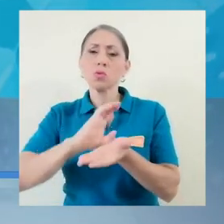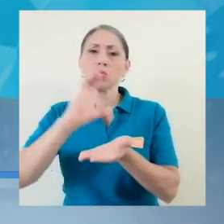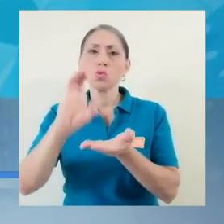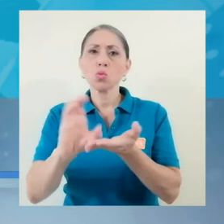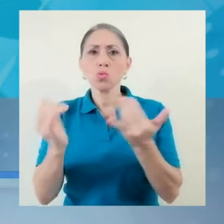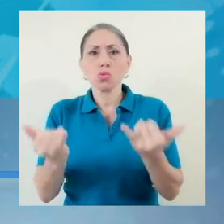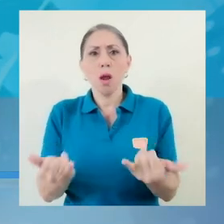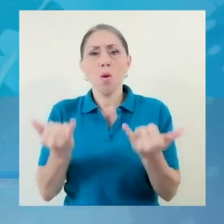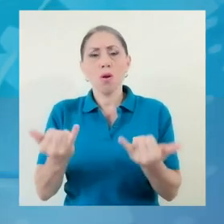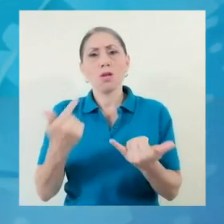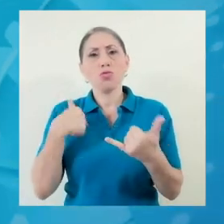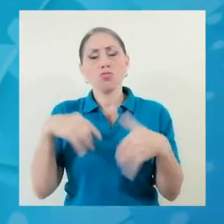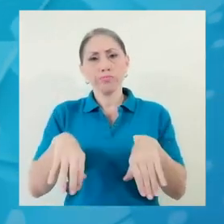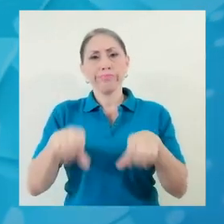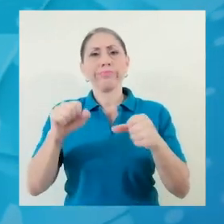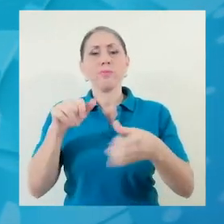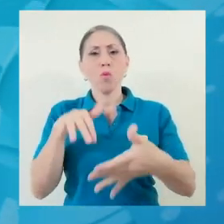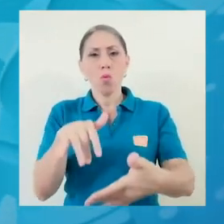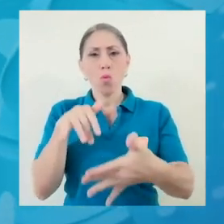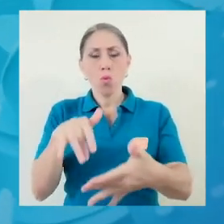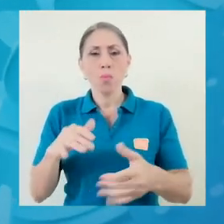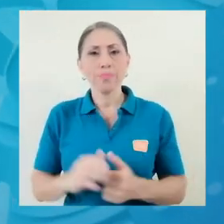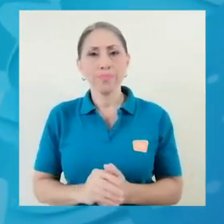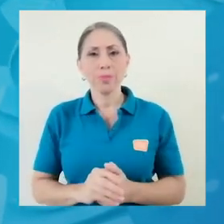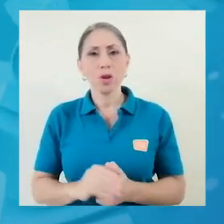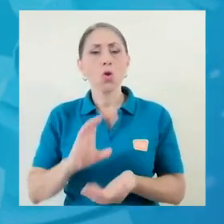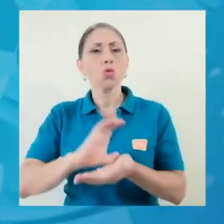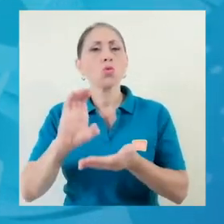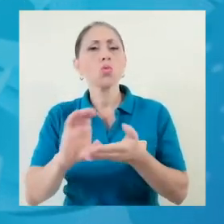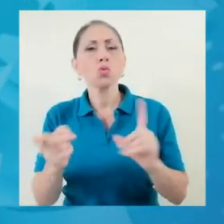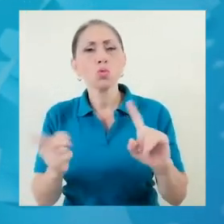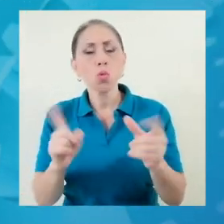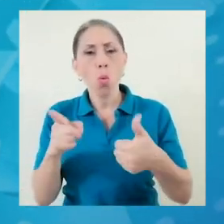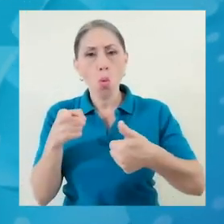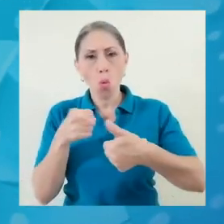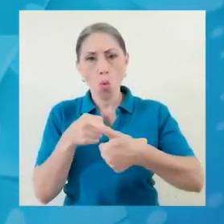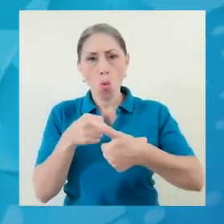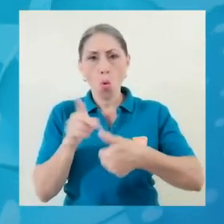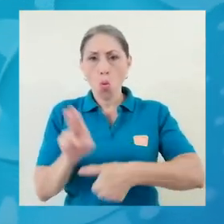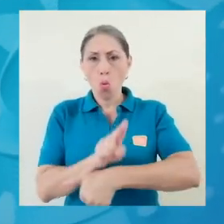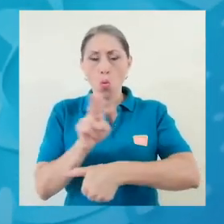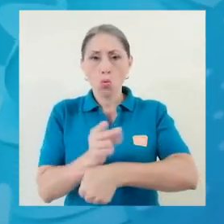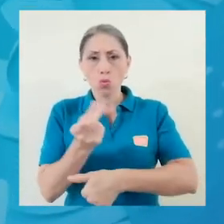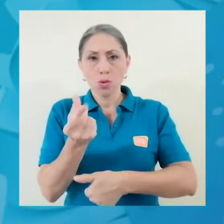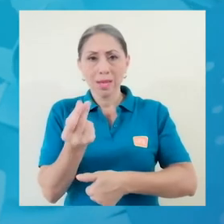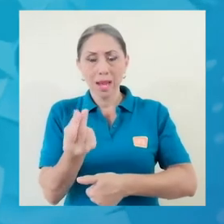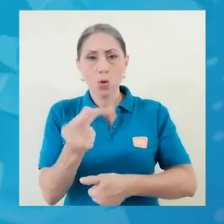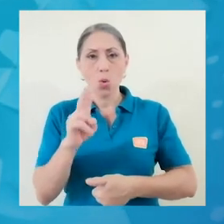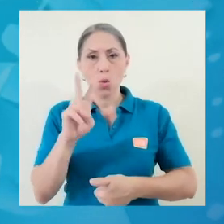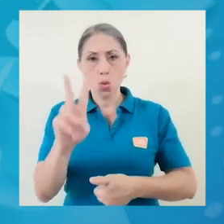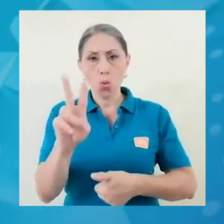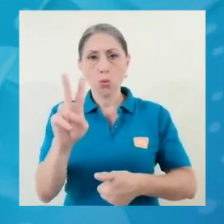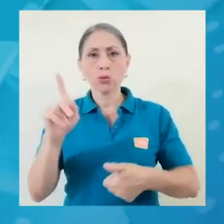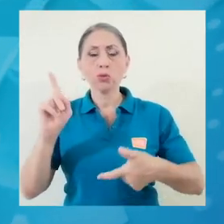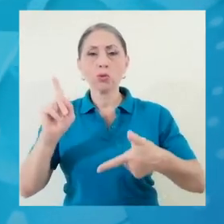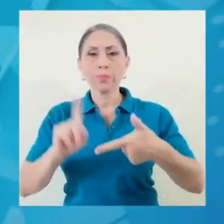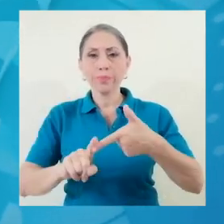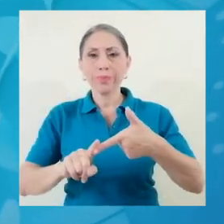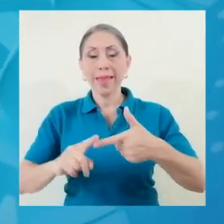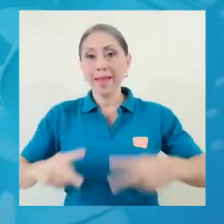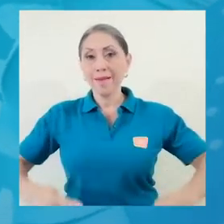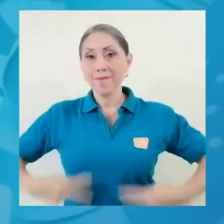que estoy llevando. Y los cursos son Manejo del Dinero II,